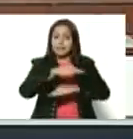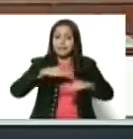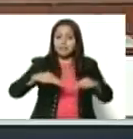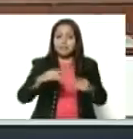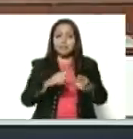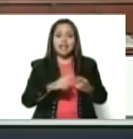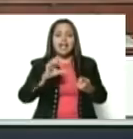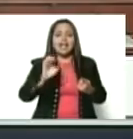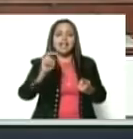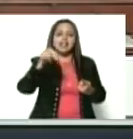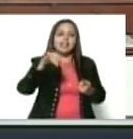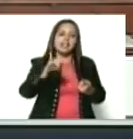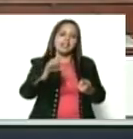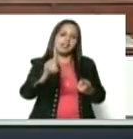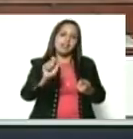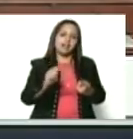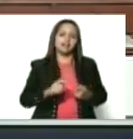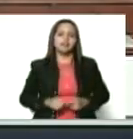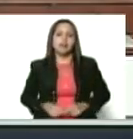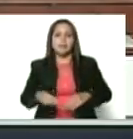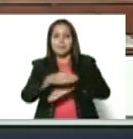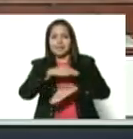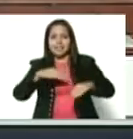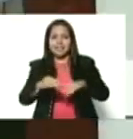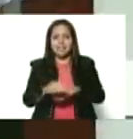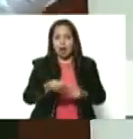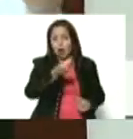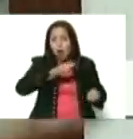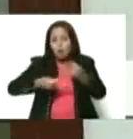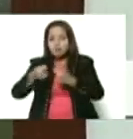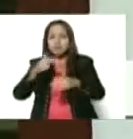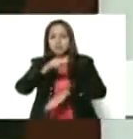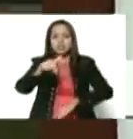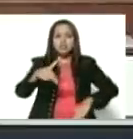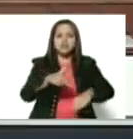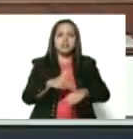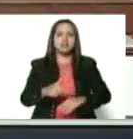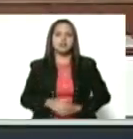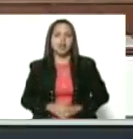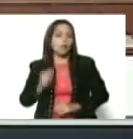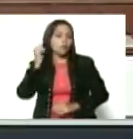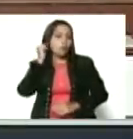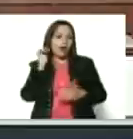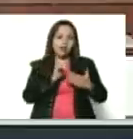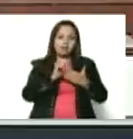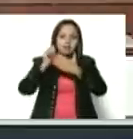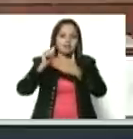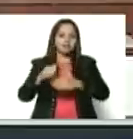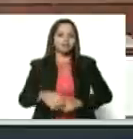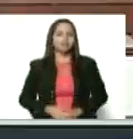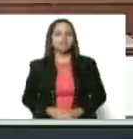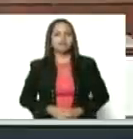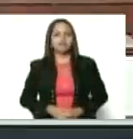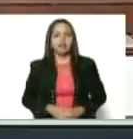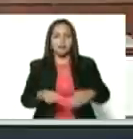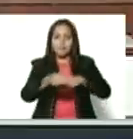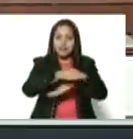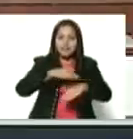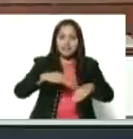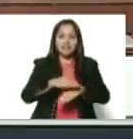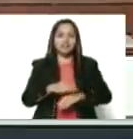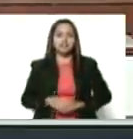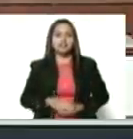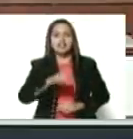Eneida Laya, ministra del Comercio Nacional, Mujeres al Poder. La ministra